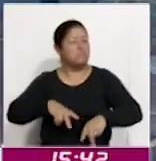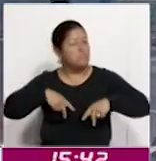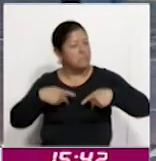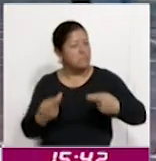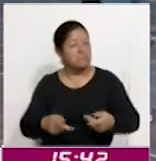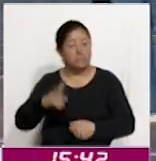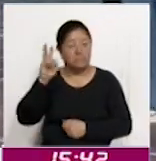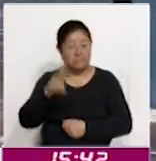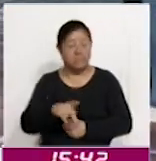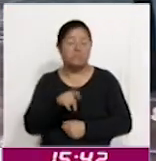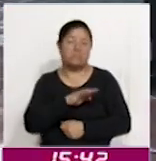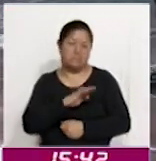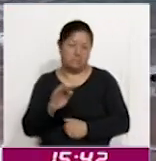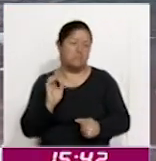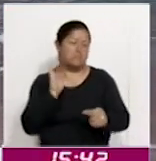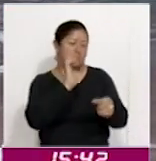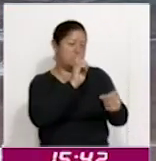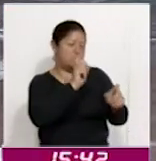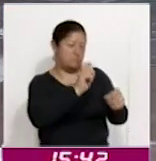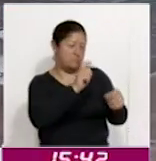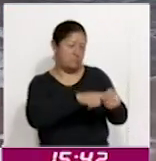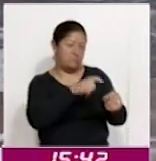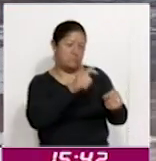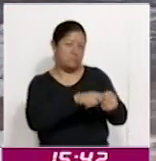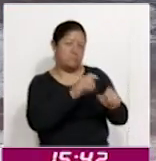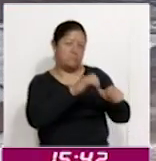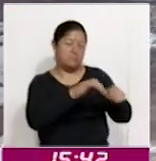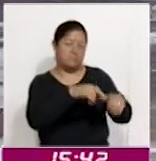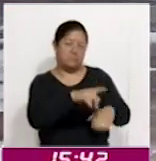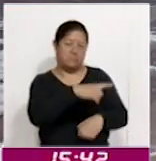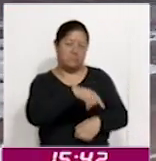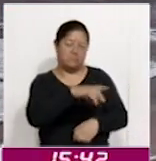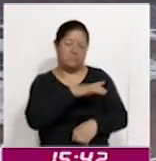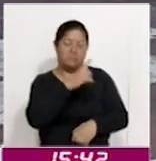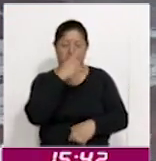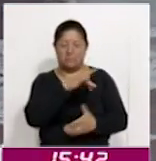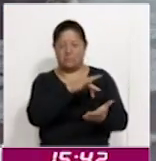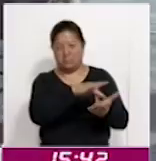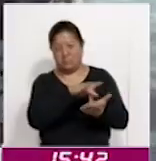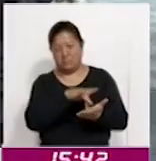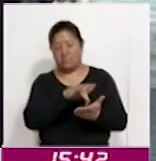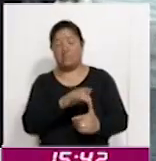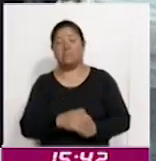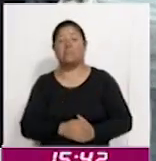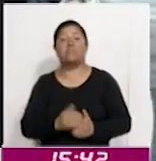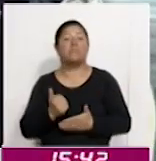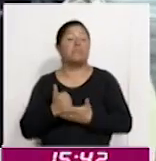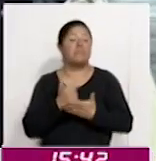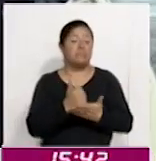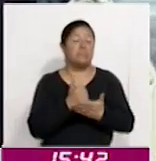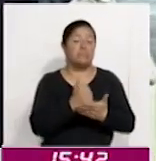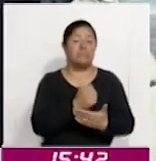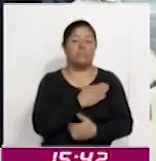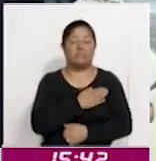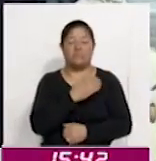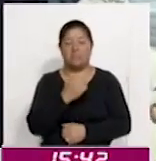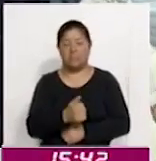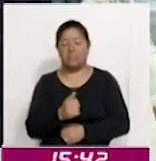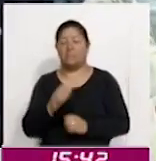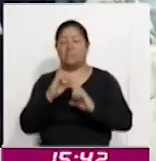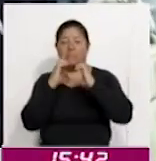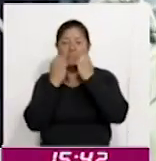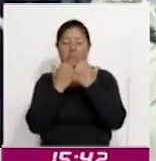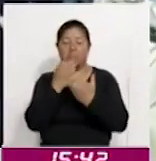tengan acceso a las herramientas necesarias para acceder a estos apoyos, contribuyendo al bienestar de las